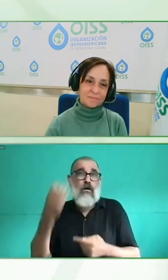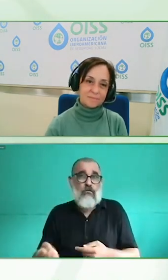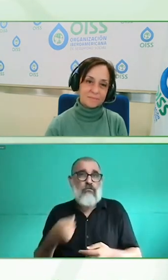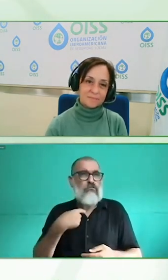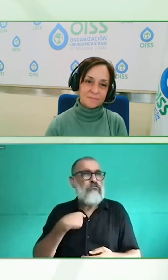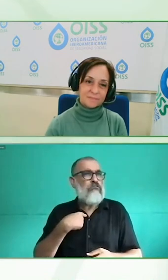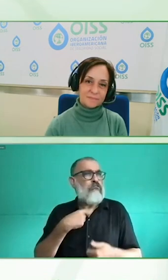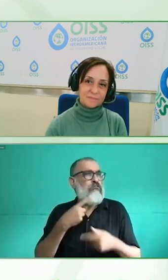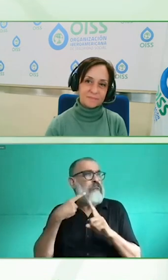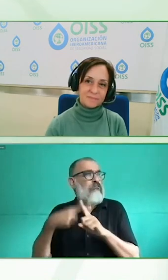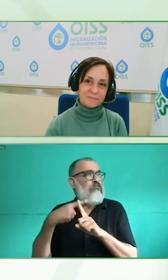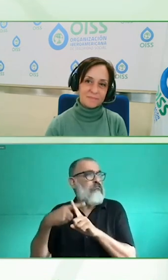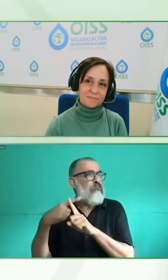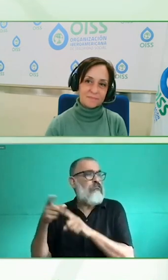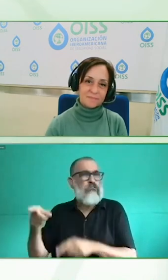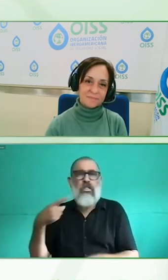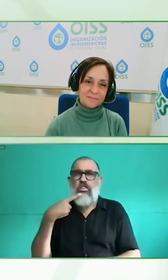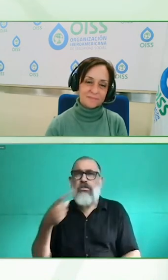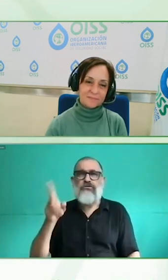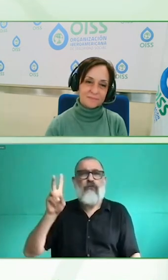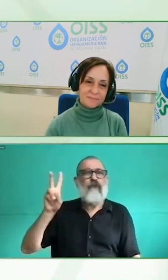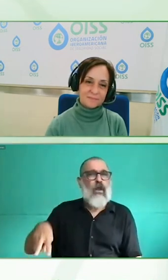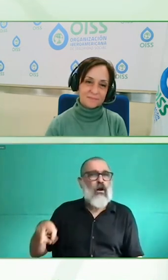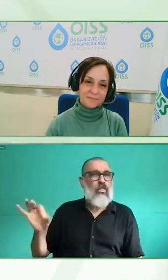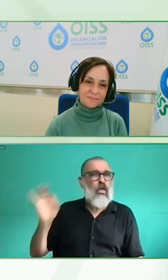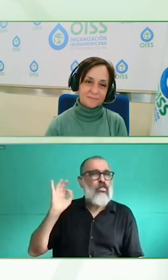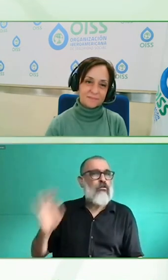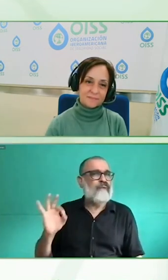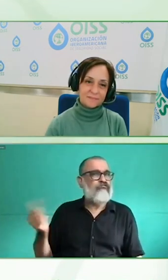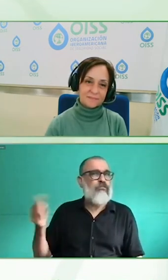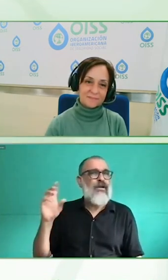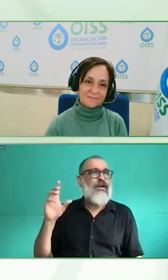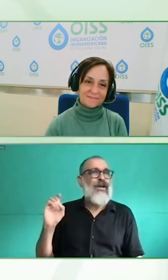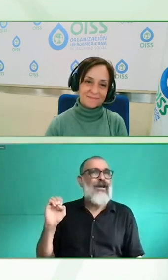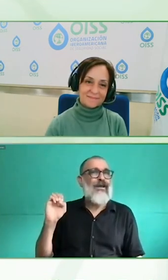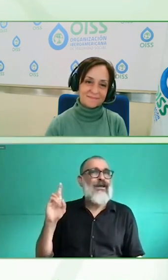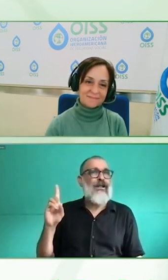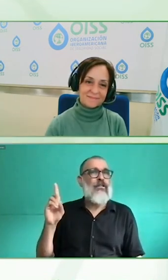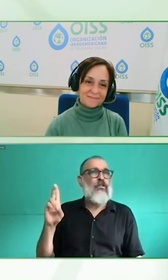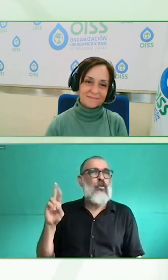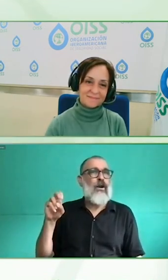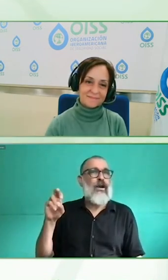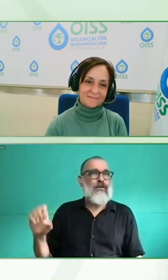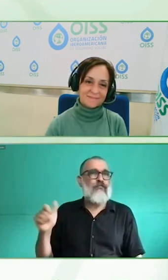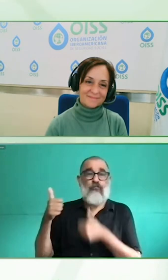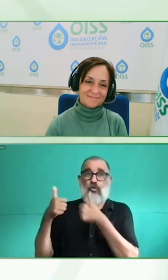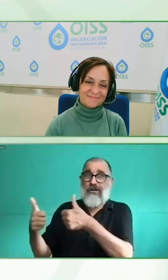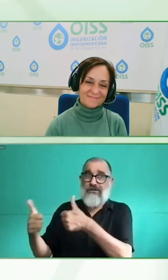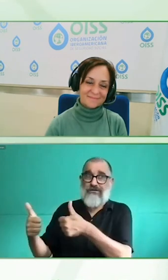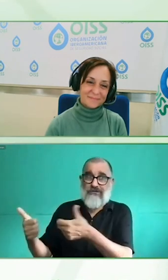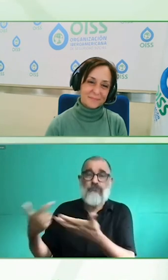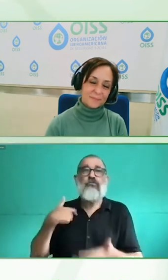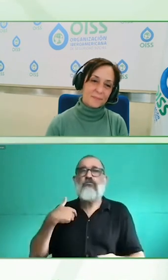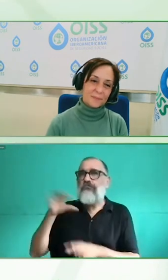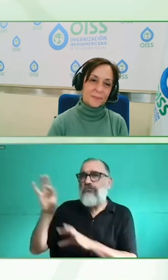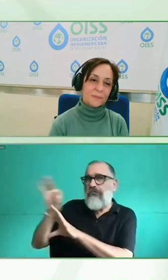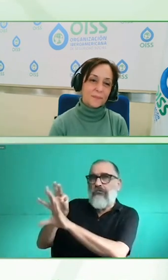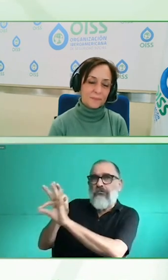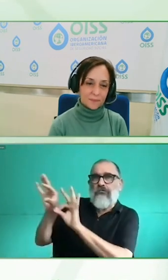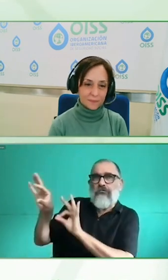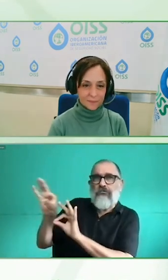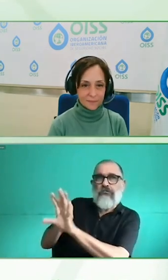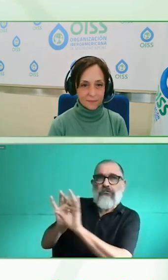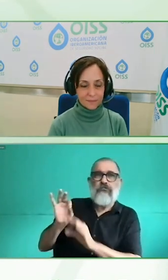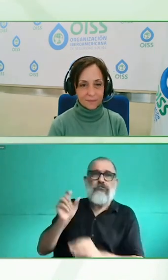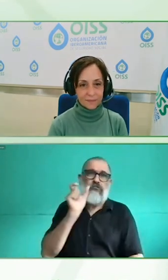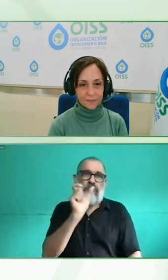y yo sé que Ana tiene experiencia en toda Latinoamérica o en la gran mayoría de los países de Latinoamérica. ¿Cómo se